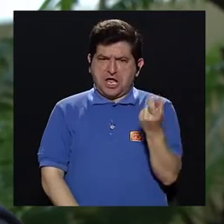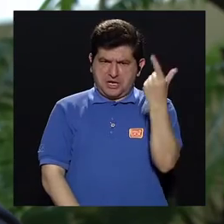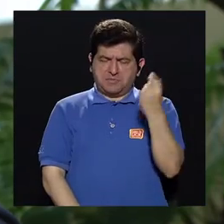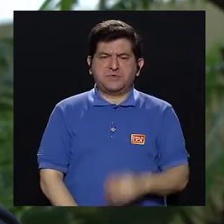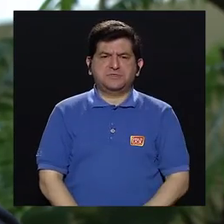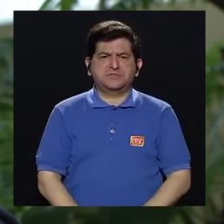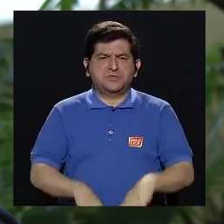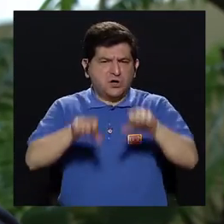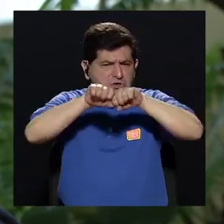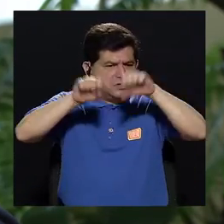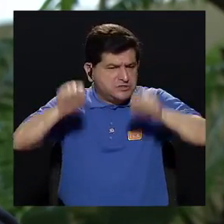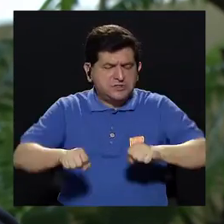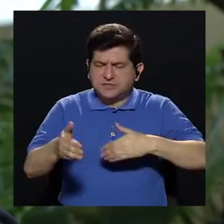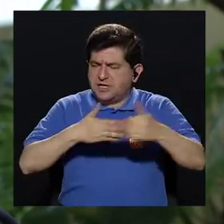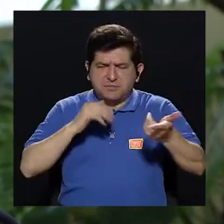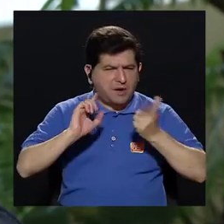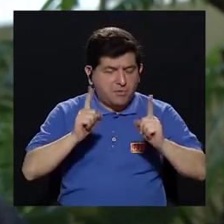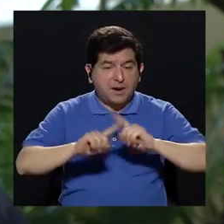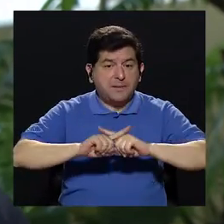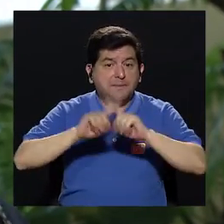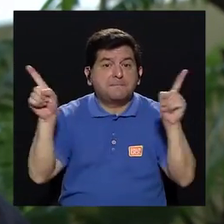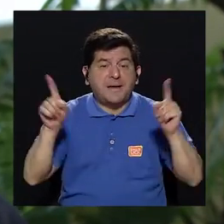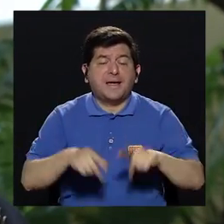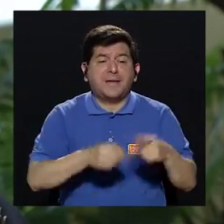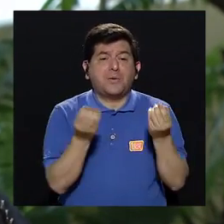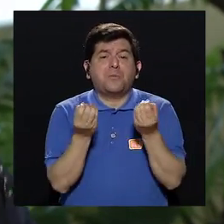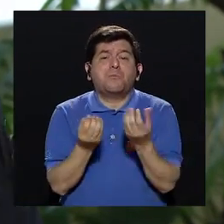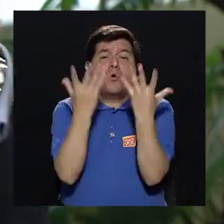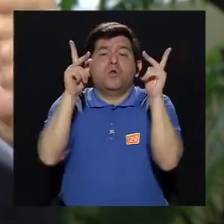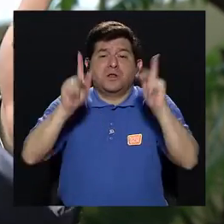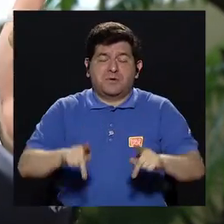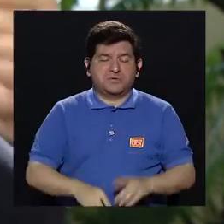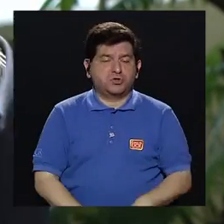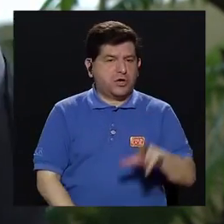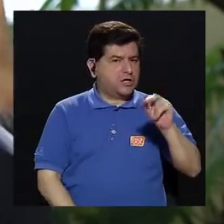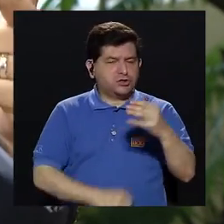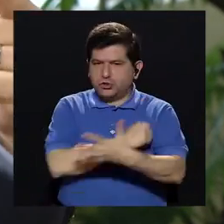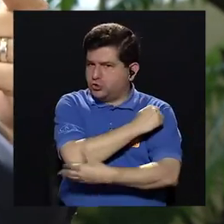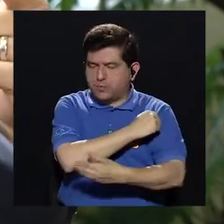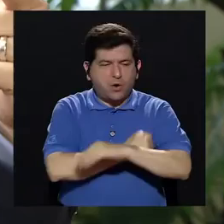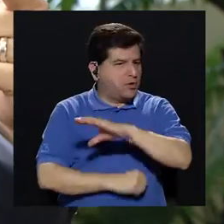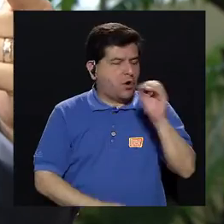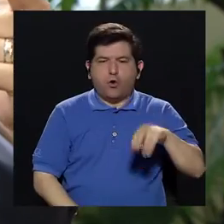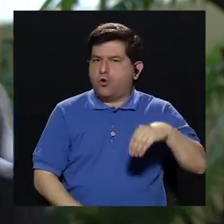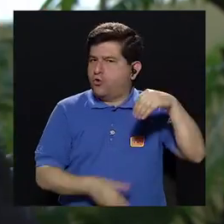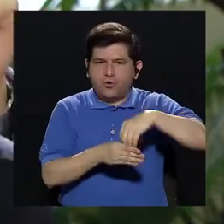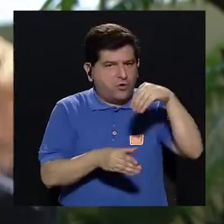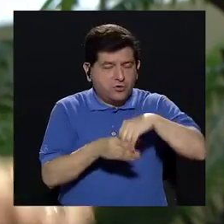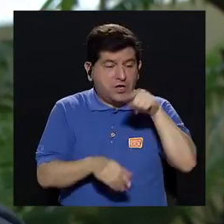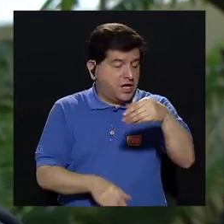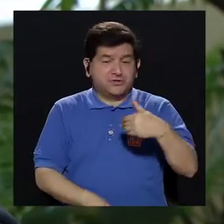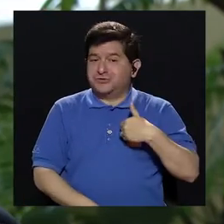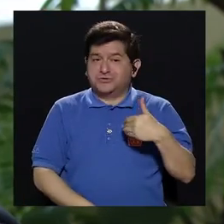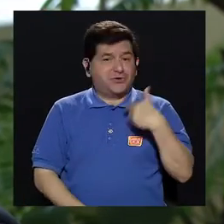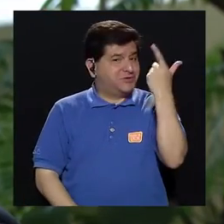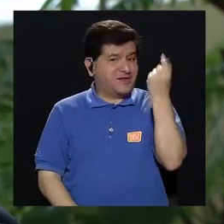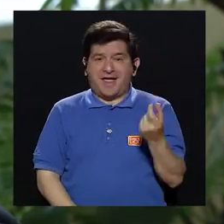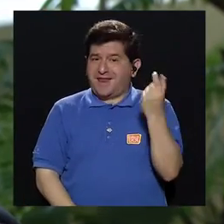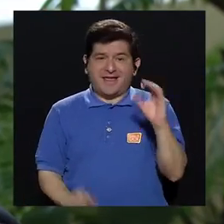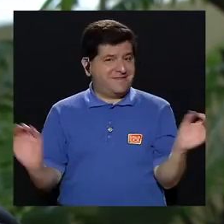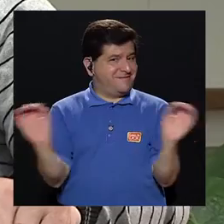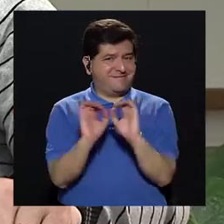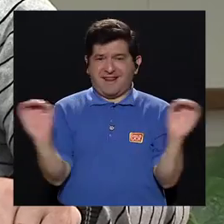del sistema que sea el que ha contribuido. Pero hay mucha gente que no es ni pobre ni contribuyó. Eso no recibe en pensión.